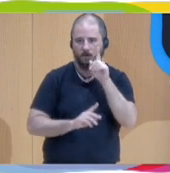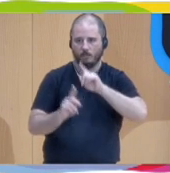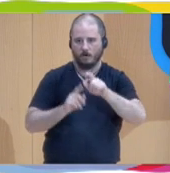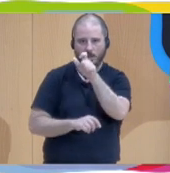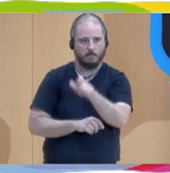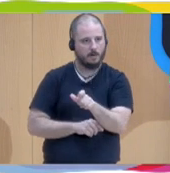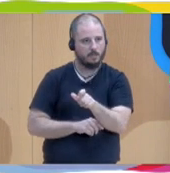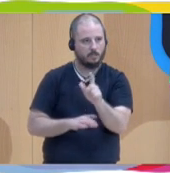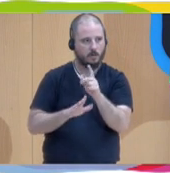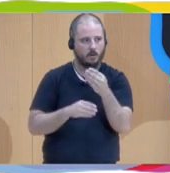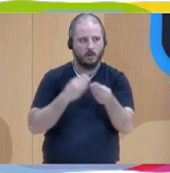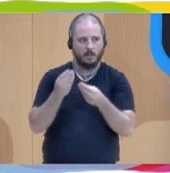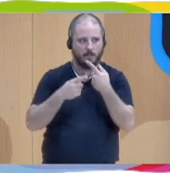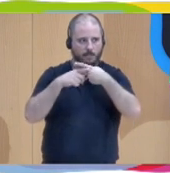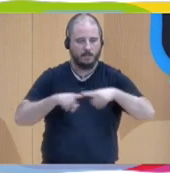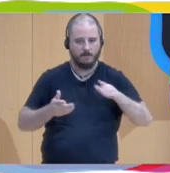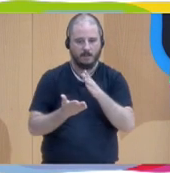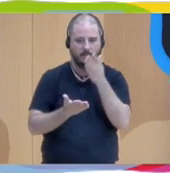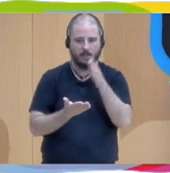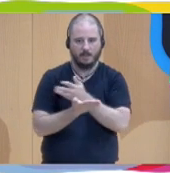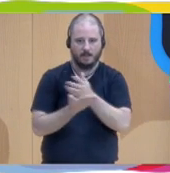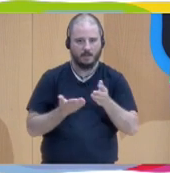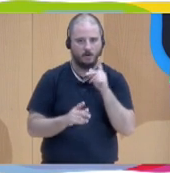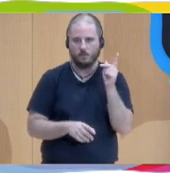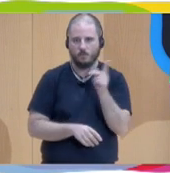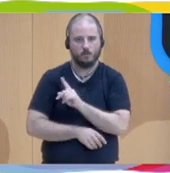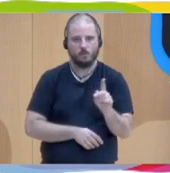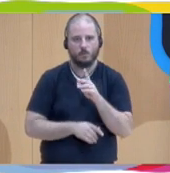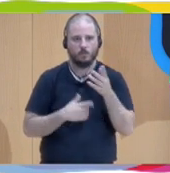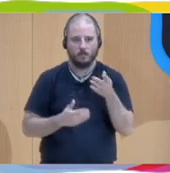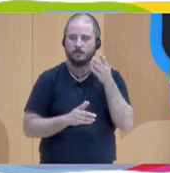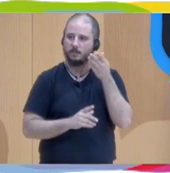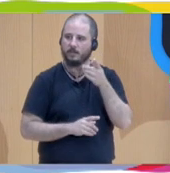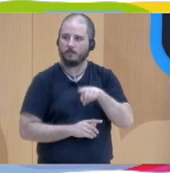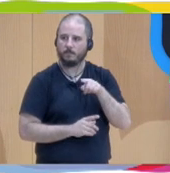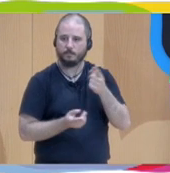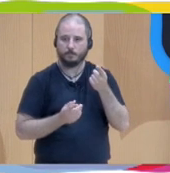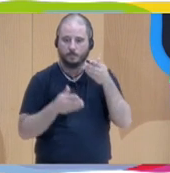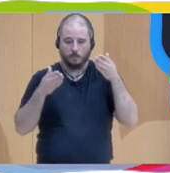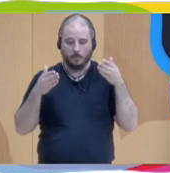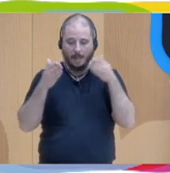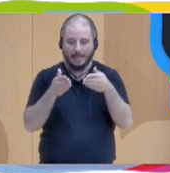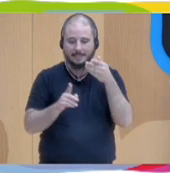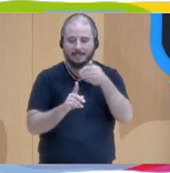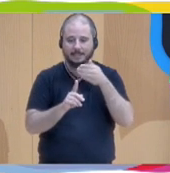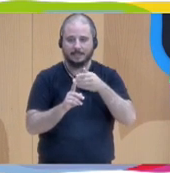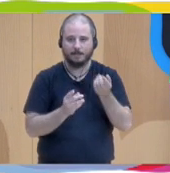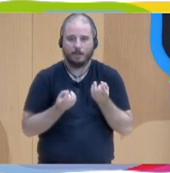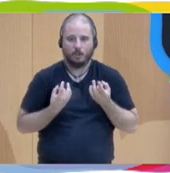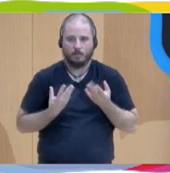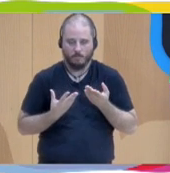personas, que pongamos el foco también desde la intervención temprana, que esto es fundamental.